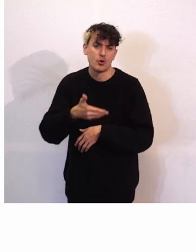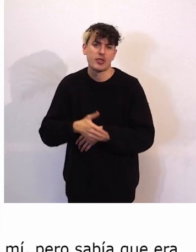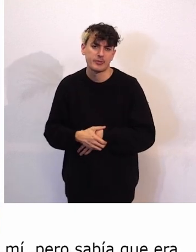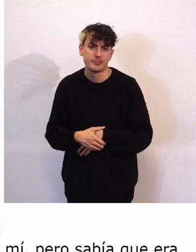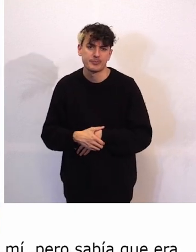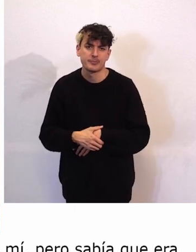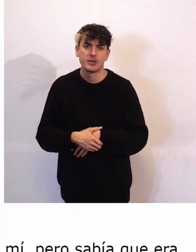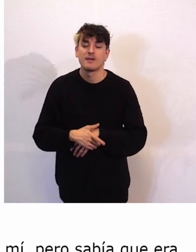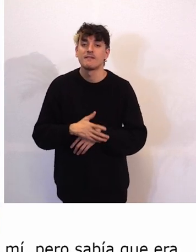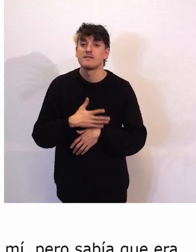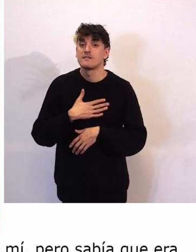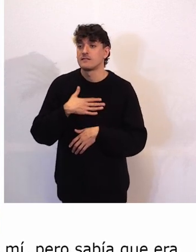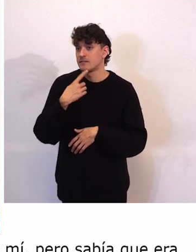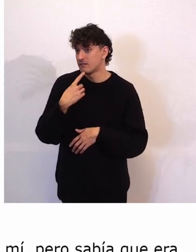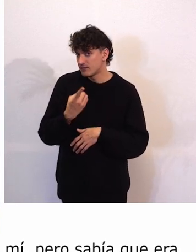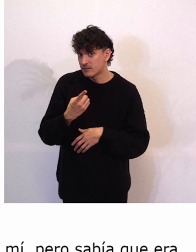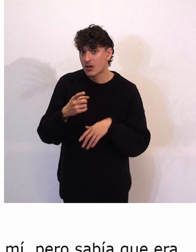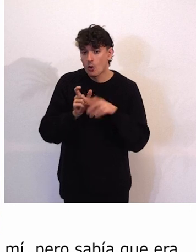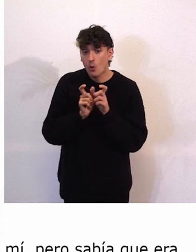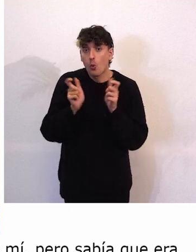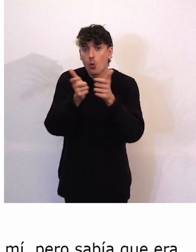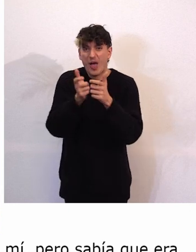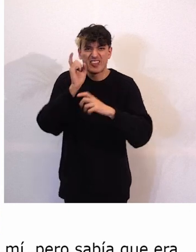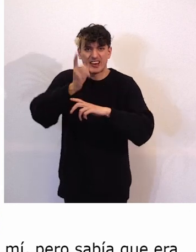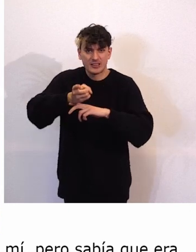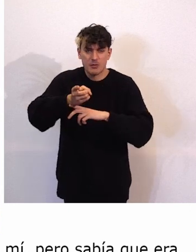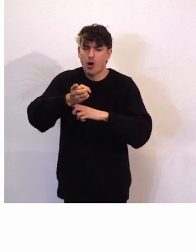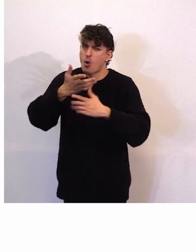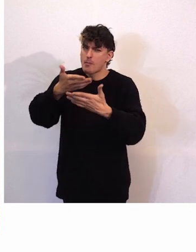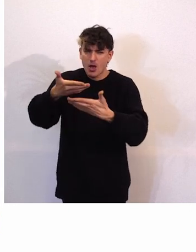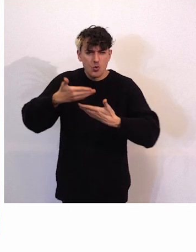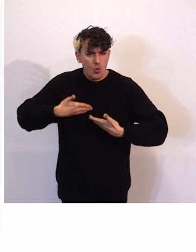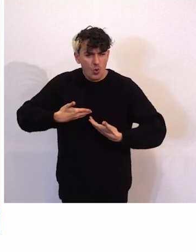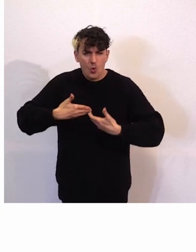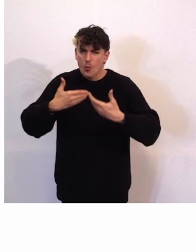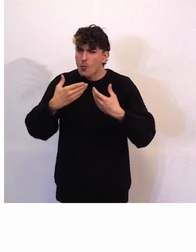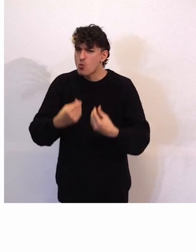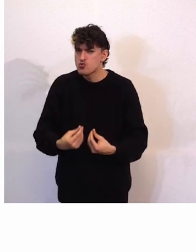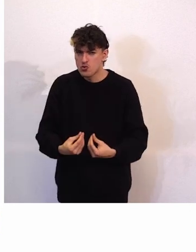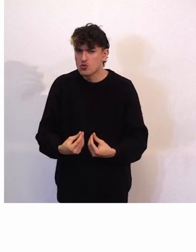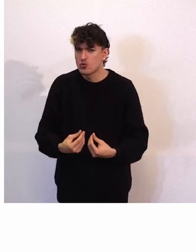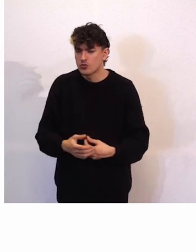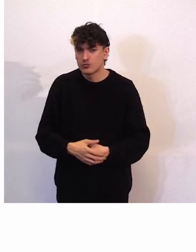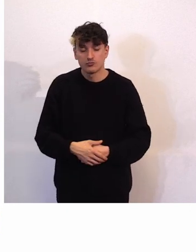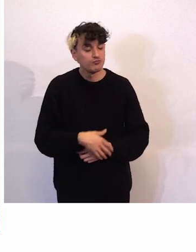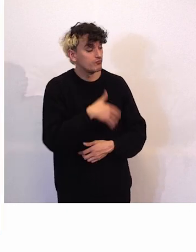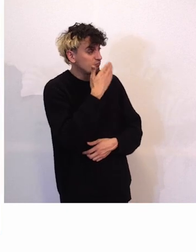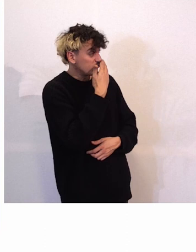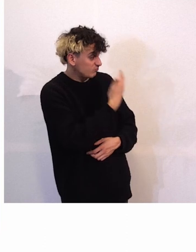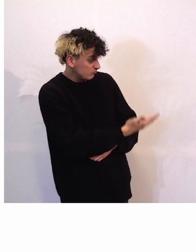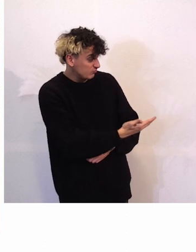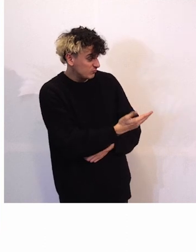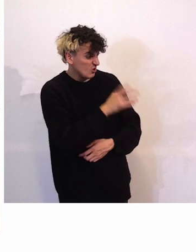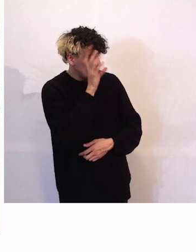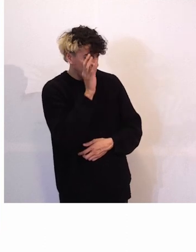Tengo que decir que la Junta Directiva me ayudó mucho en esos momentos. Bueno, la verdad es que lo que cuentan yo creo que lo hemos